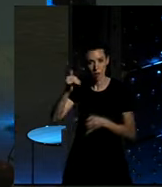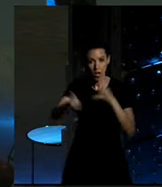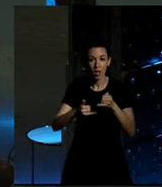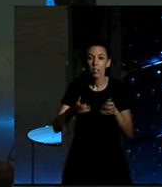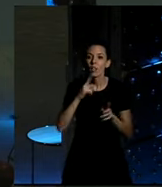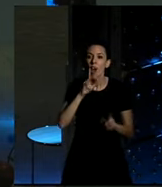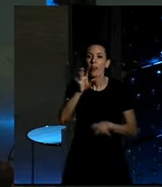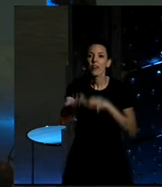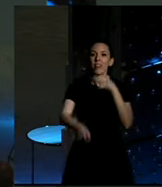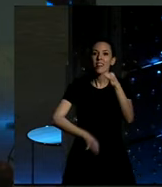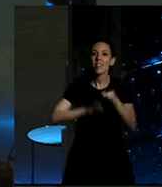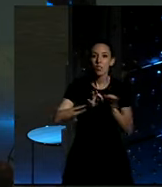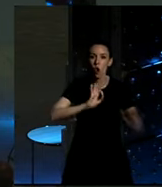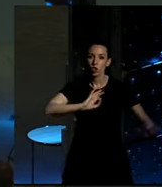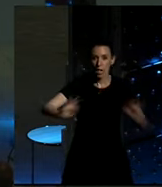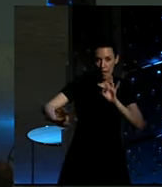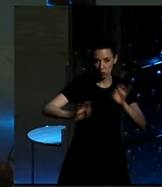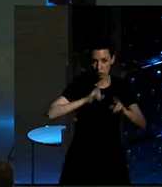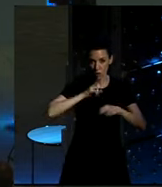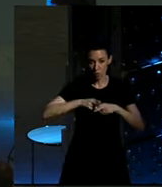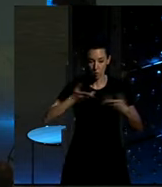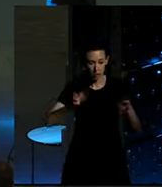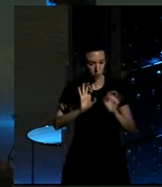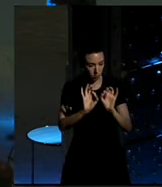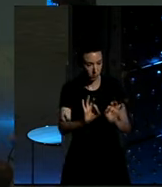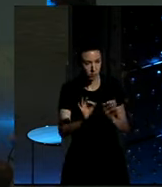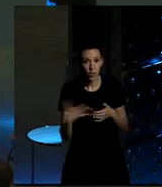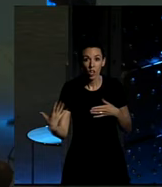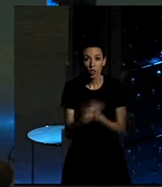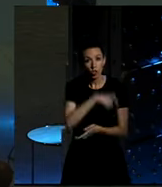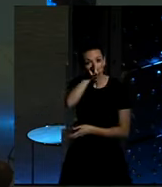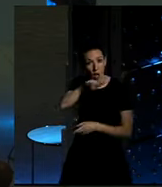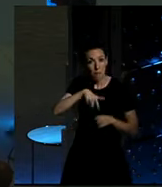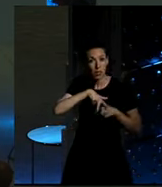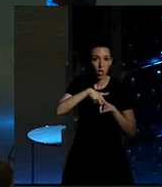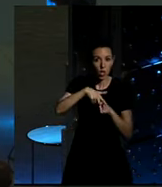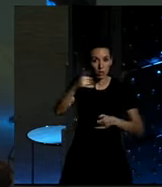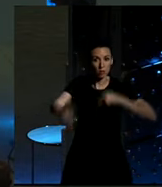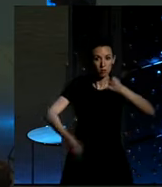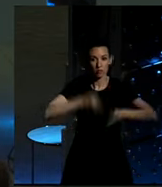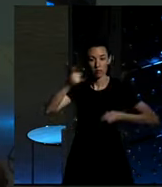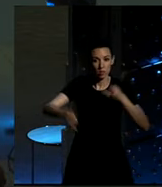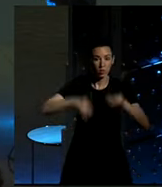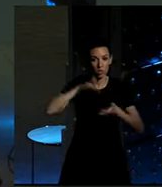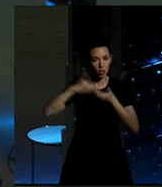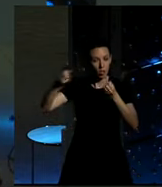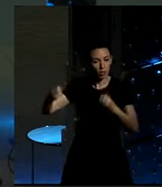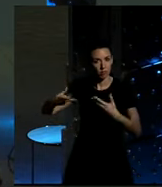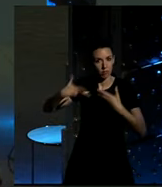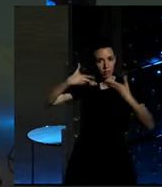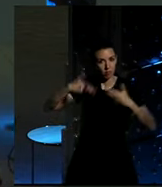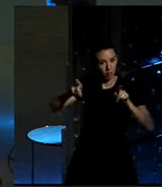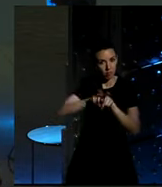Cicloteatro, efectivamente. Todas estas personas que montan en bici y dan un poco, que son una inspiración para nosotros también,